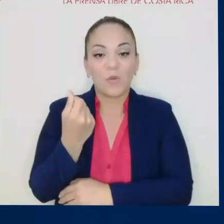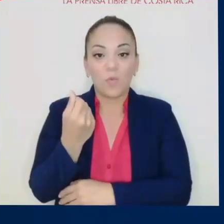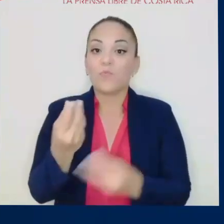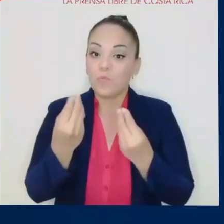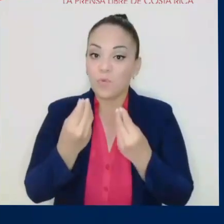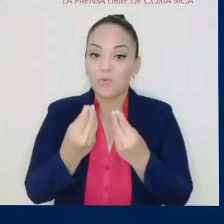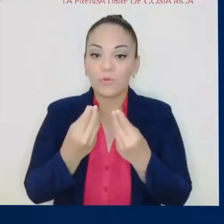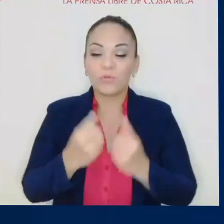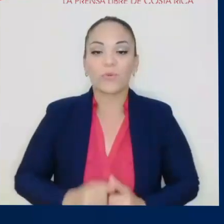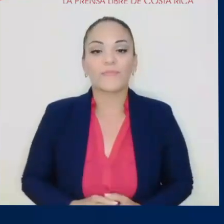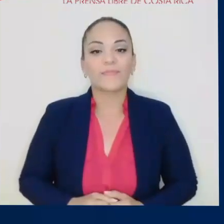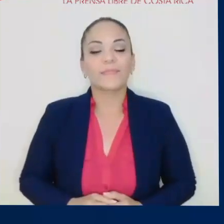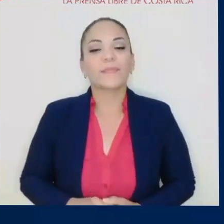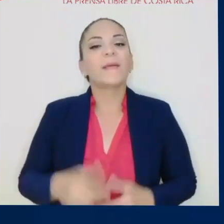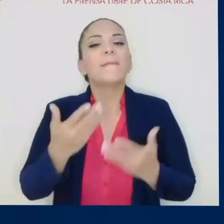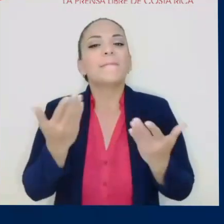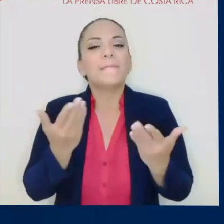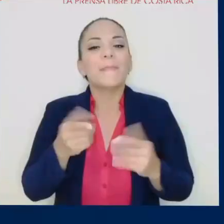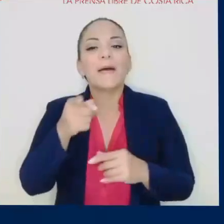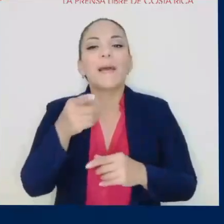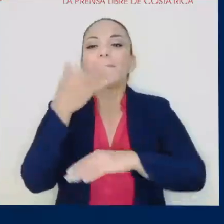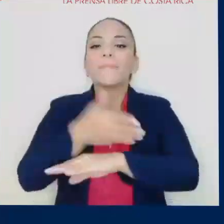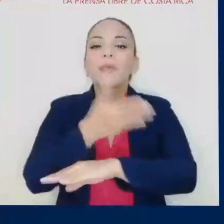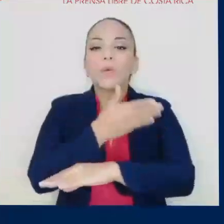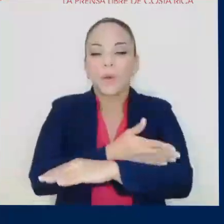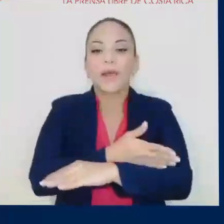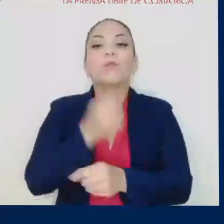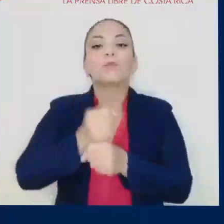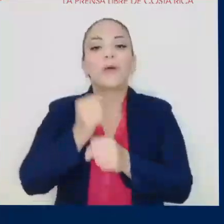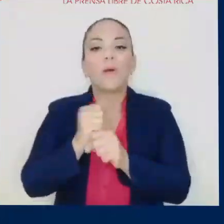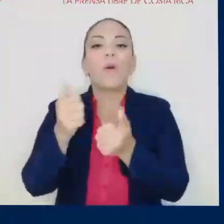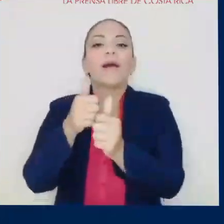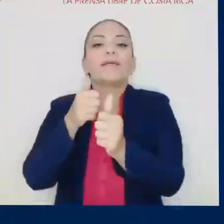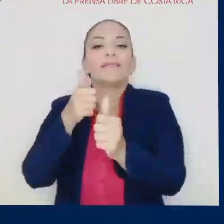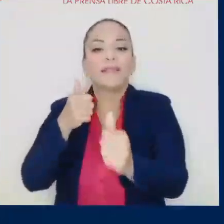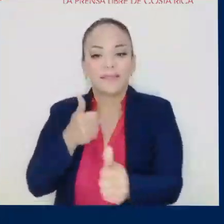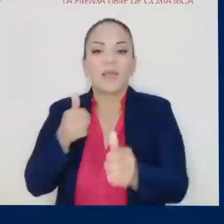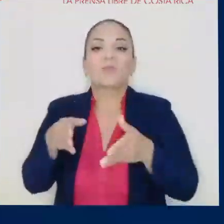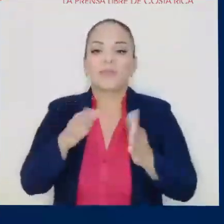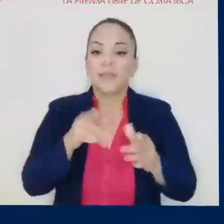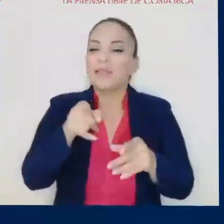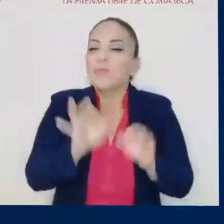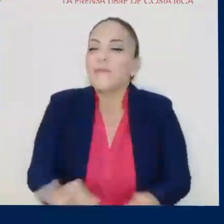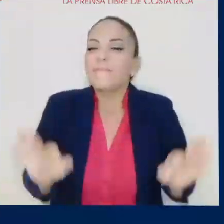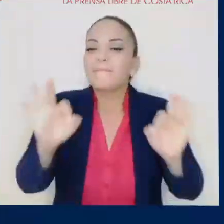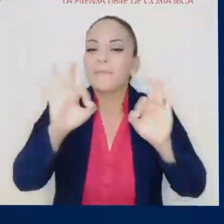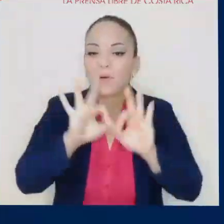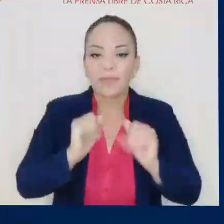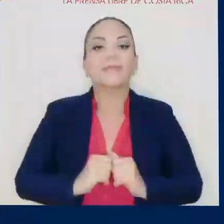sustanciales para mejorar las obras que estaban rezagadas. Esto es